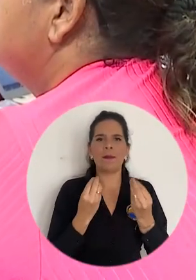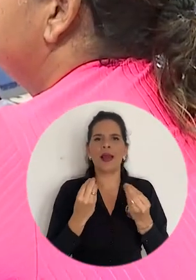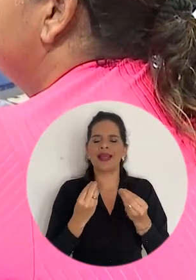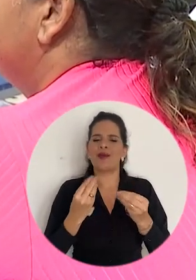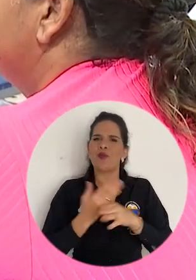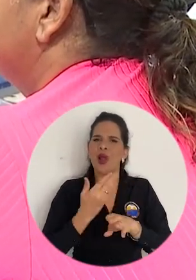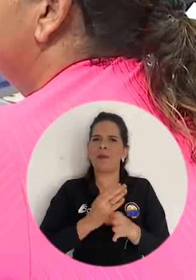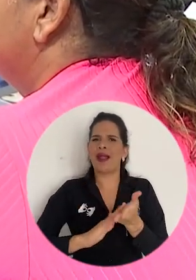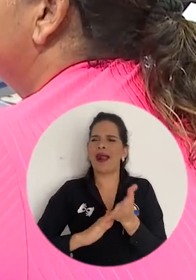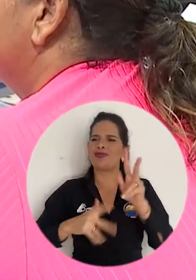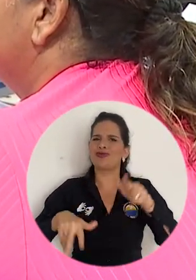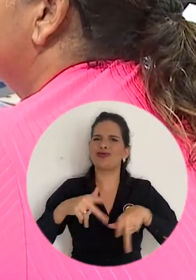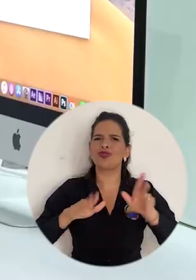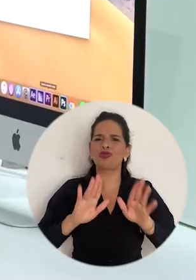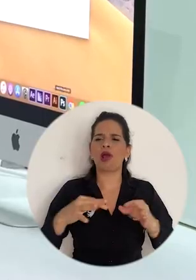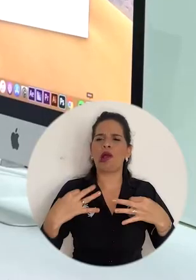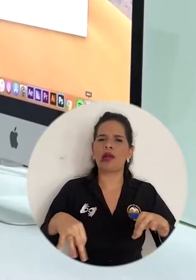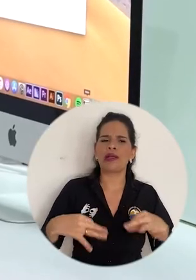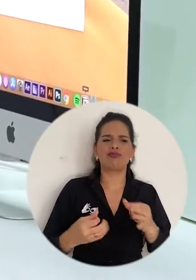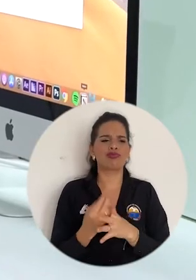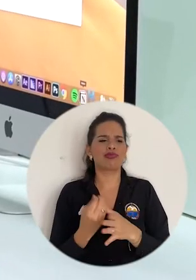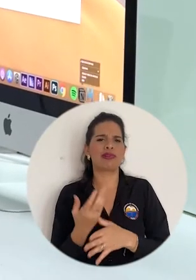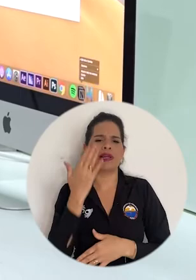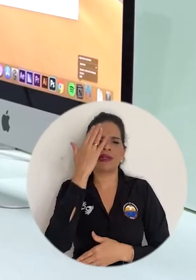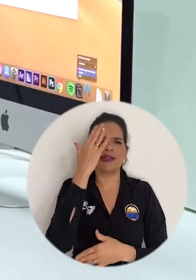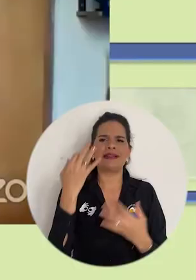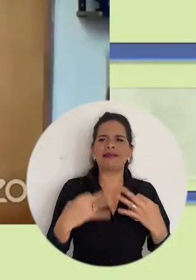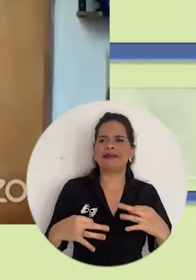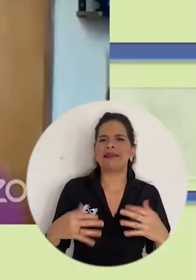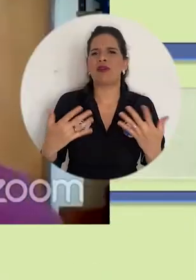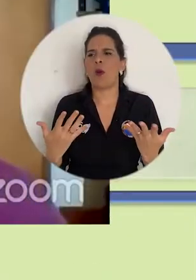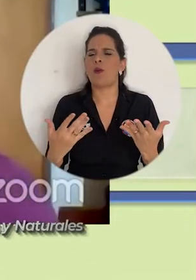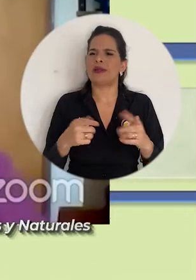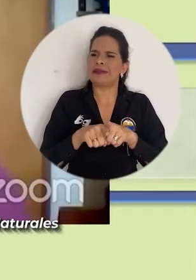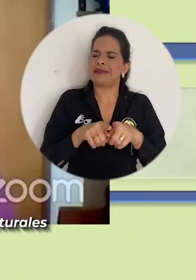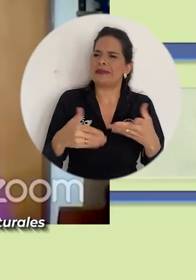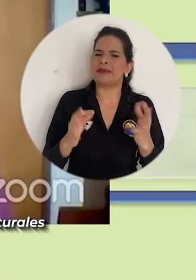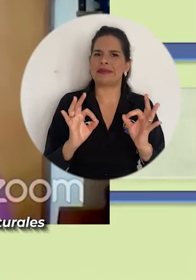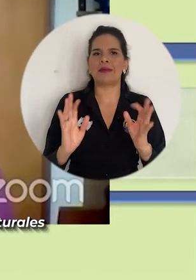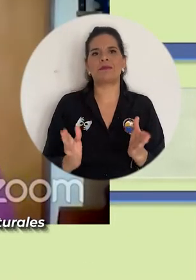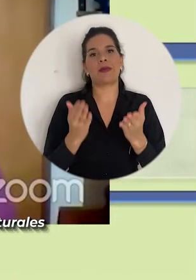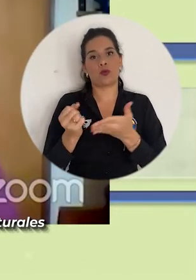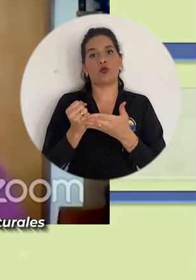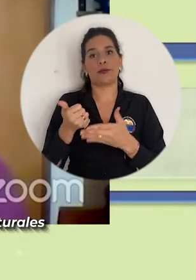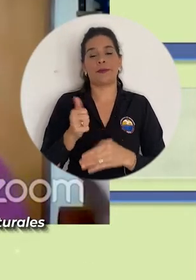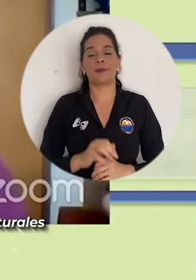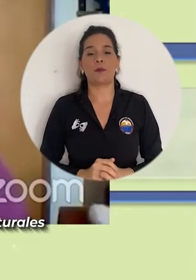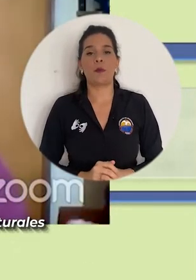de problemas como la informalidad, la desigualdad y la escasa productividad. Esta conferencia